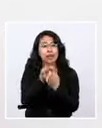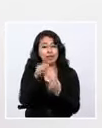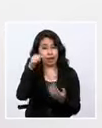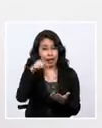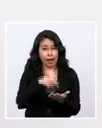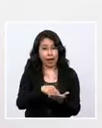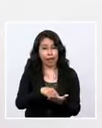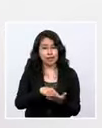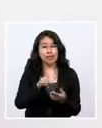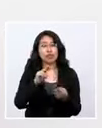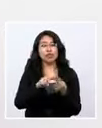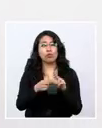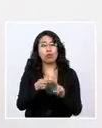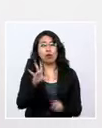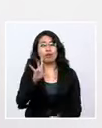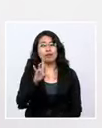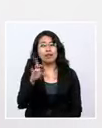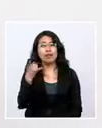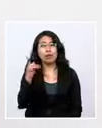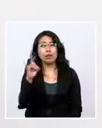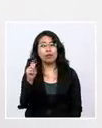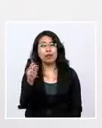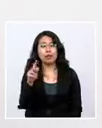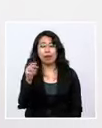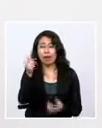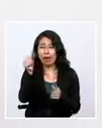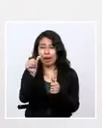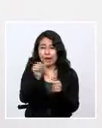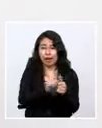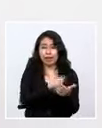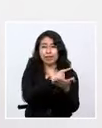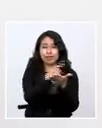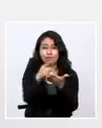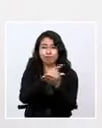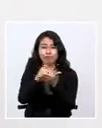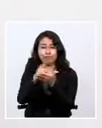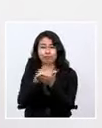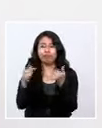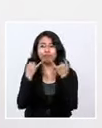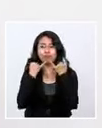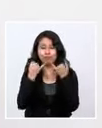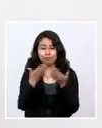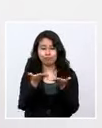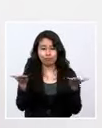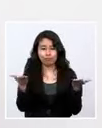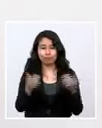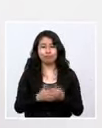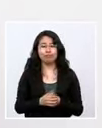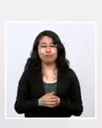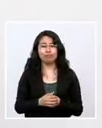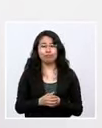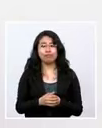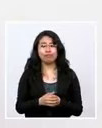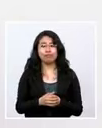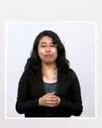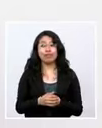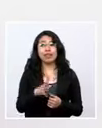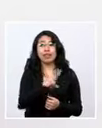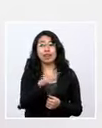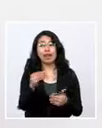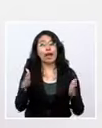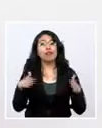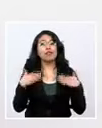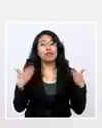este canal en el que cada semana hacemos nuestro informe epidemiológico como lo hacen todos los países, y